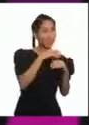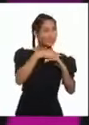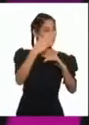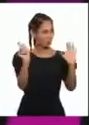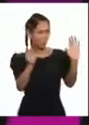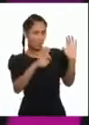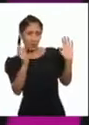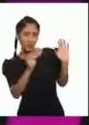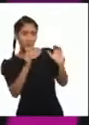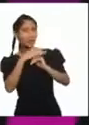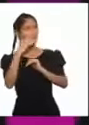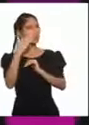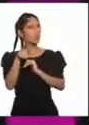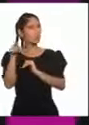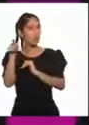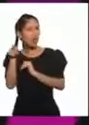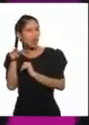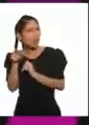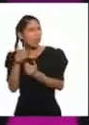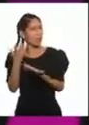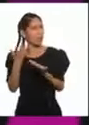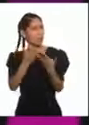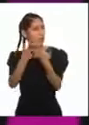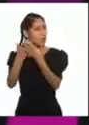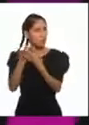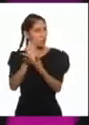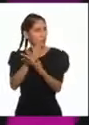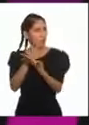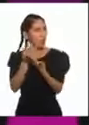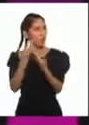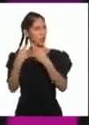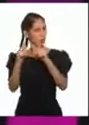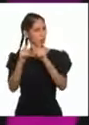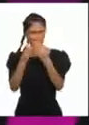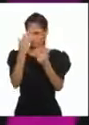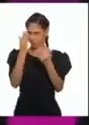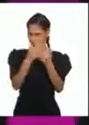profesión, sí se aprende. Y es fácil.